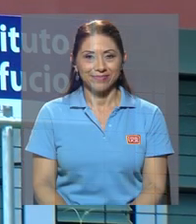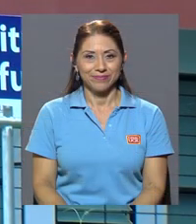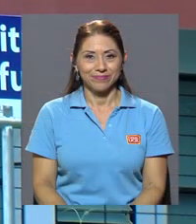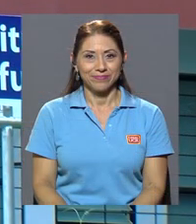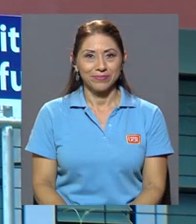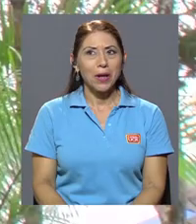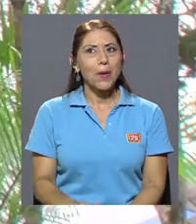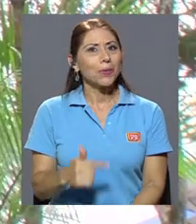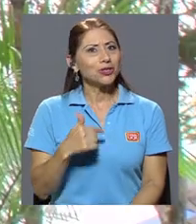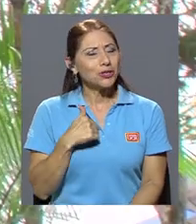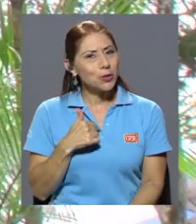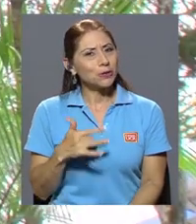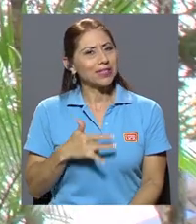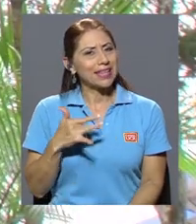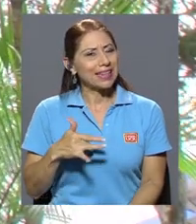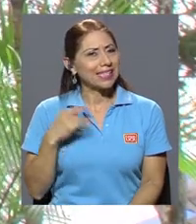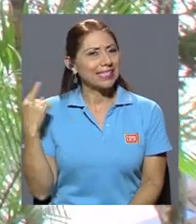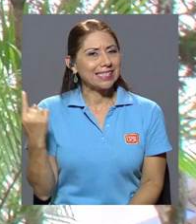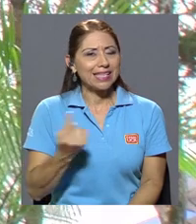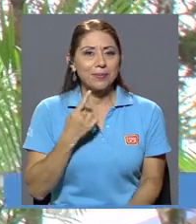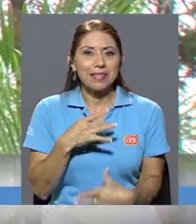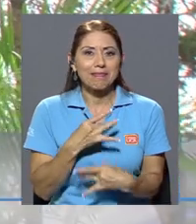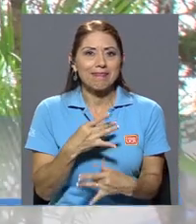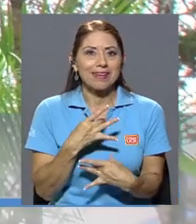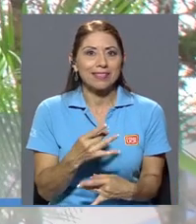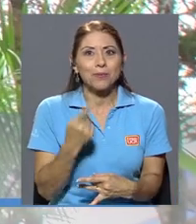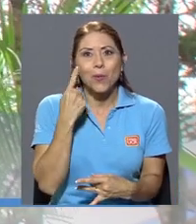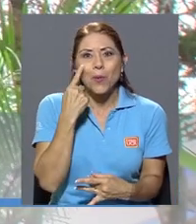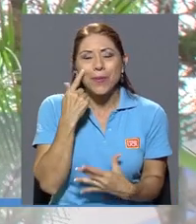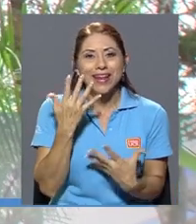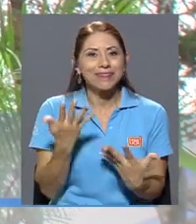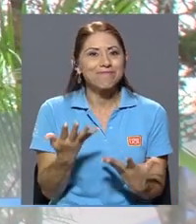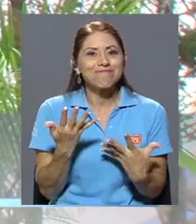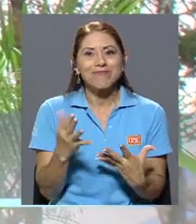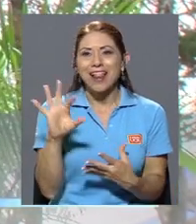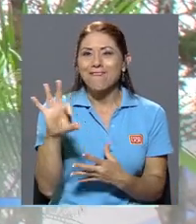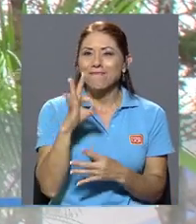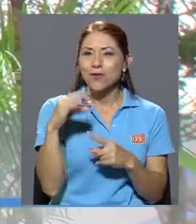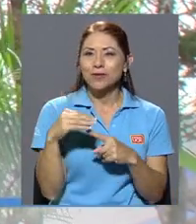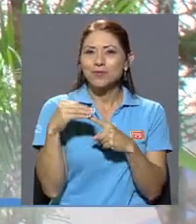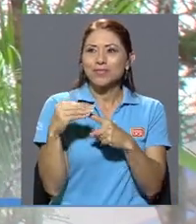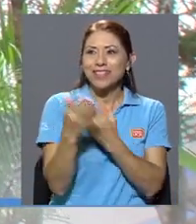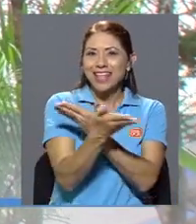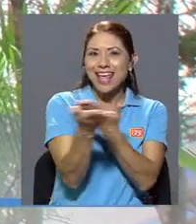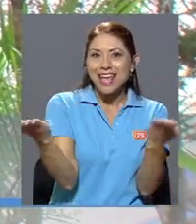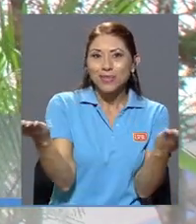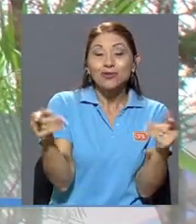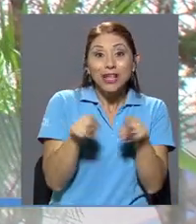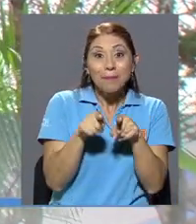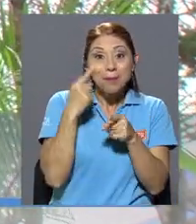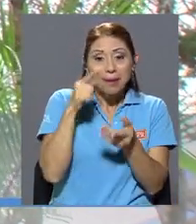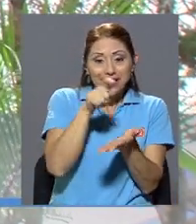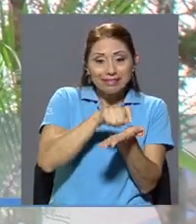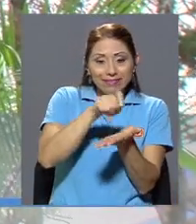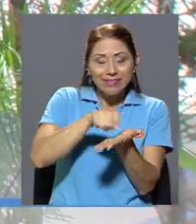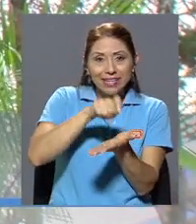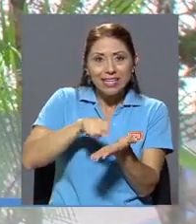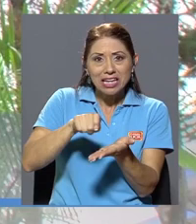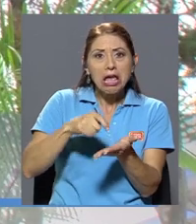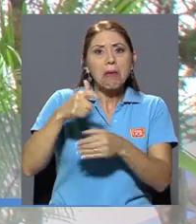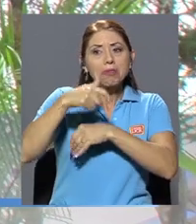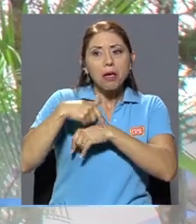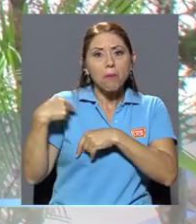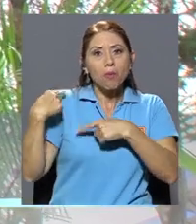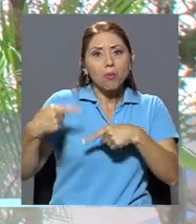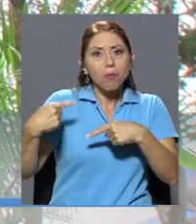Siempre sentí mucho interés por ver la manera tan peculiar que ellos tenían, hasta para escribir. Conforme ya fue